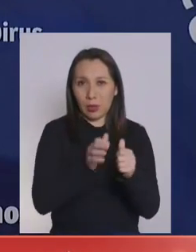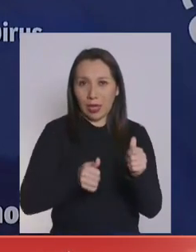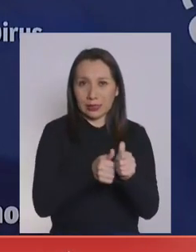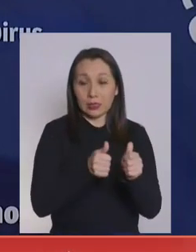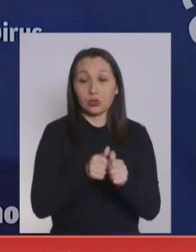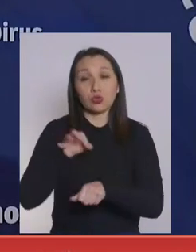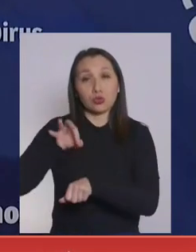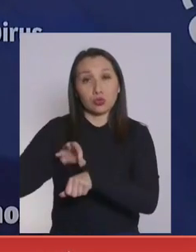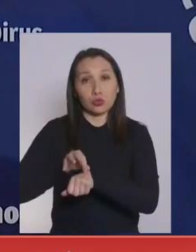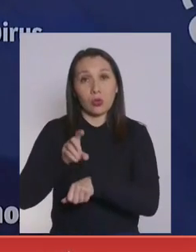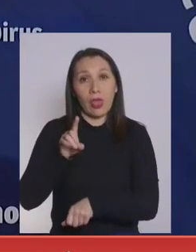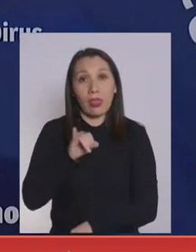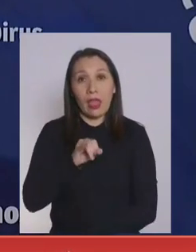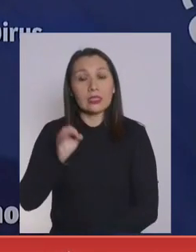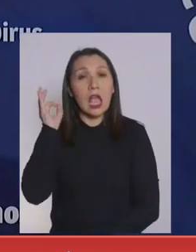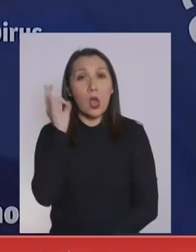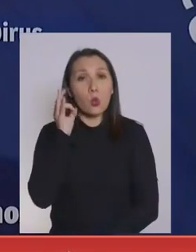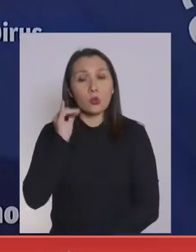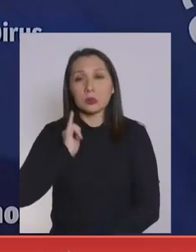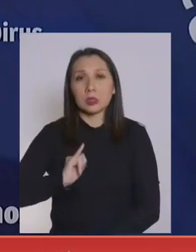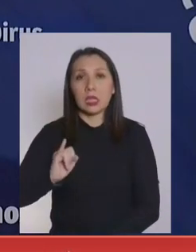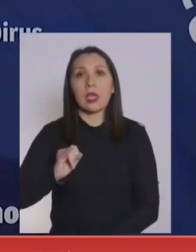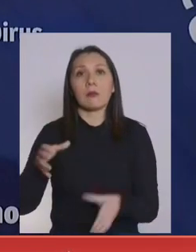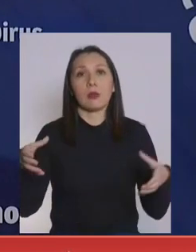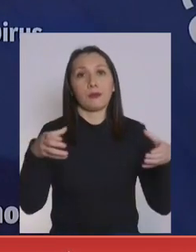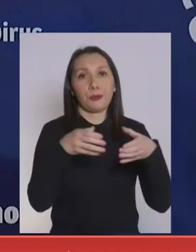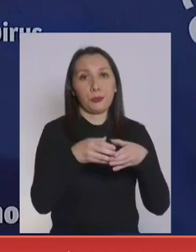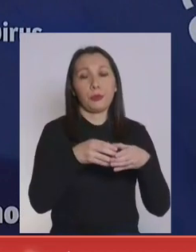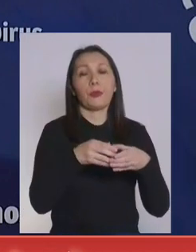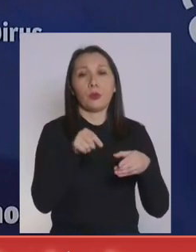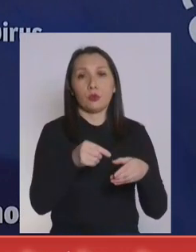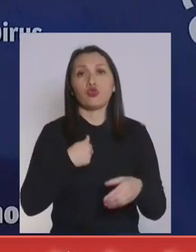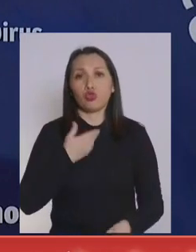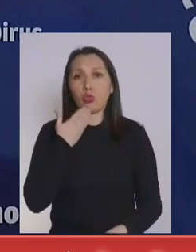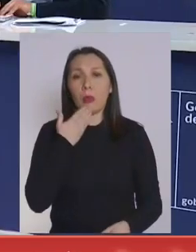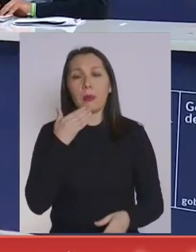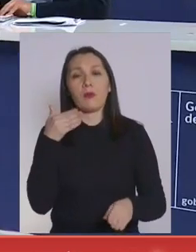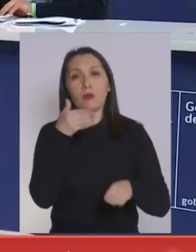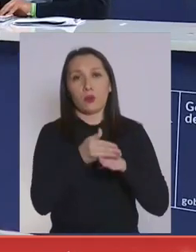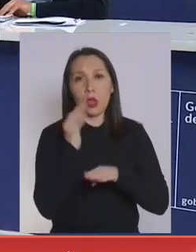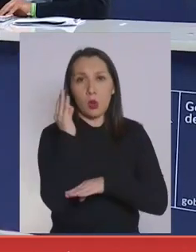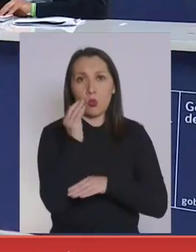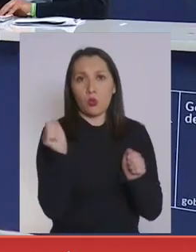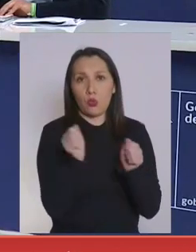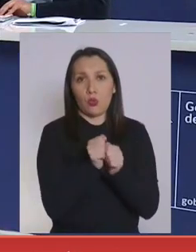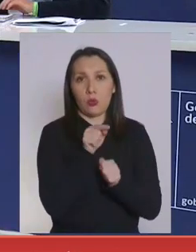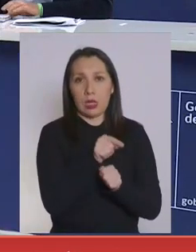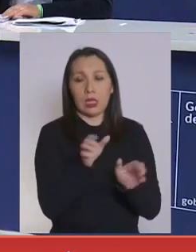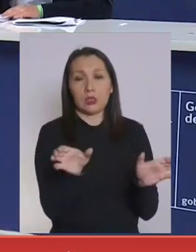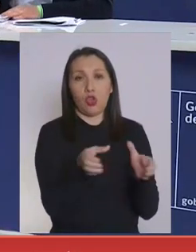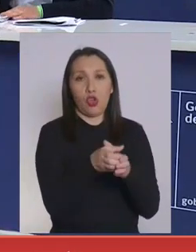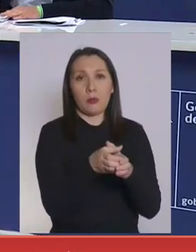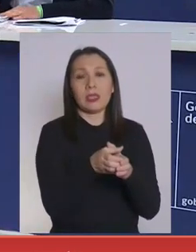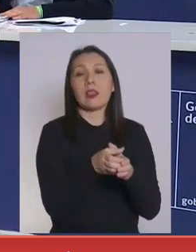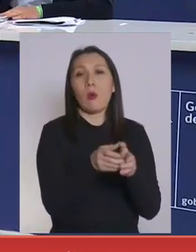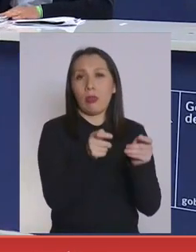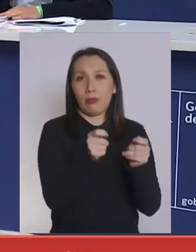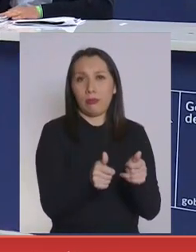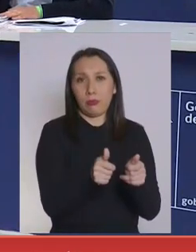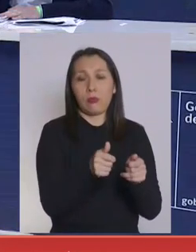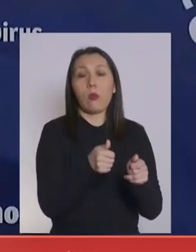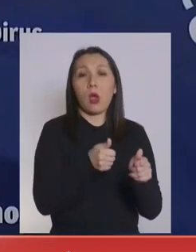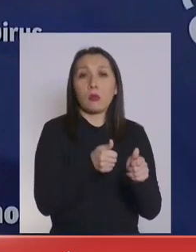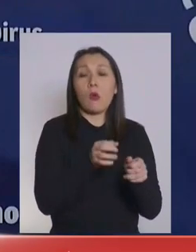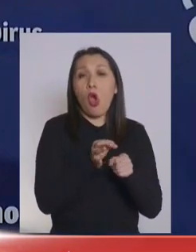La doctora Paula Daza se reúne permanentemente con el comité, yo también me he reunido con ellos y hemos aceptado las sugerencias